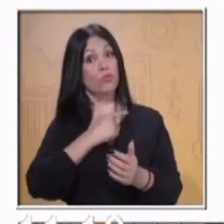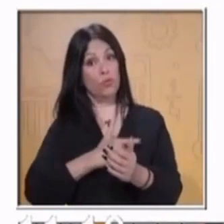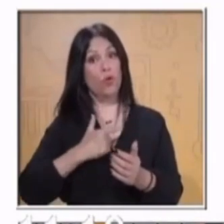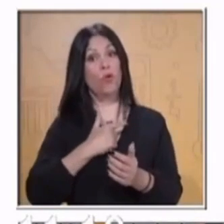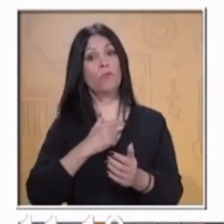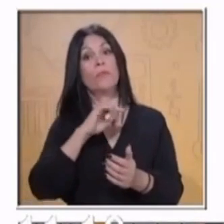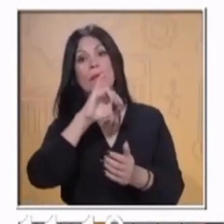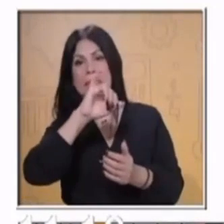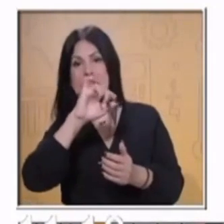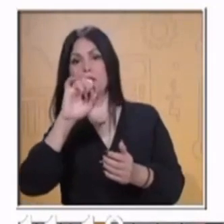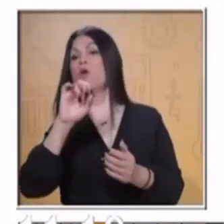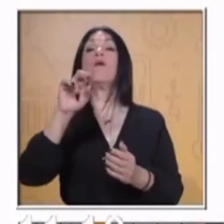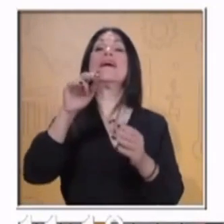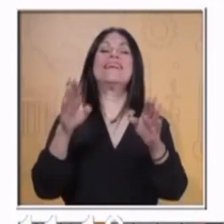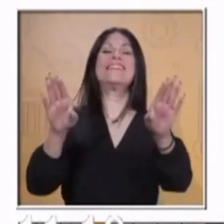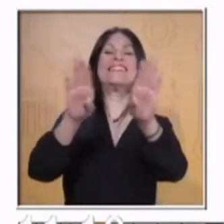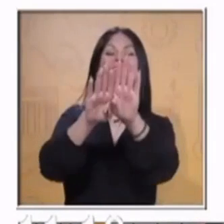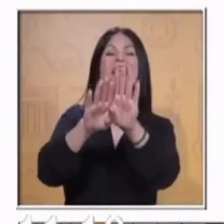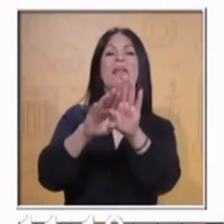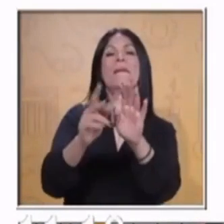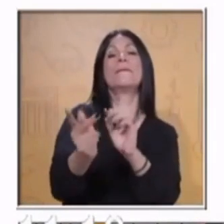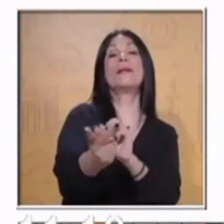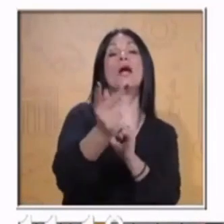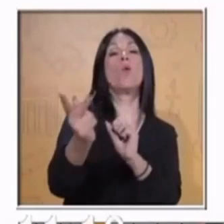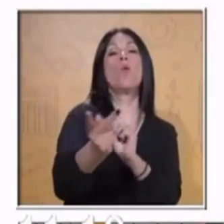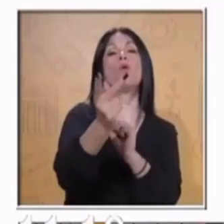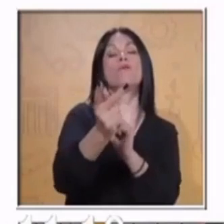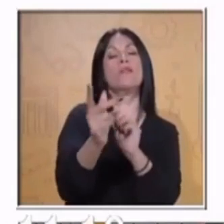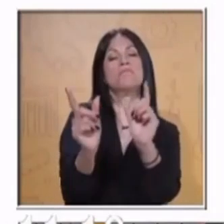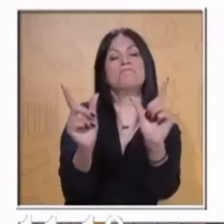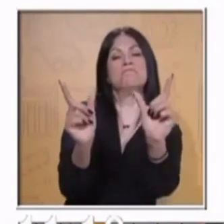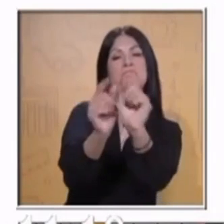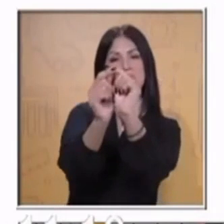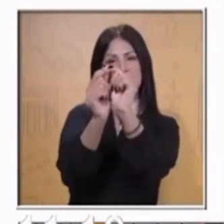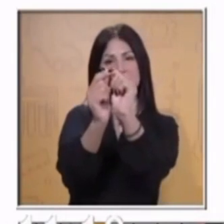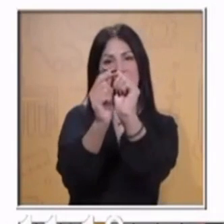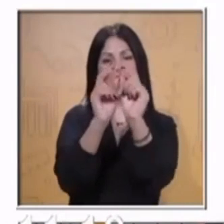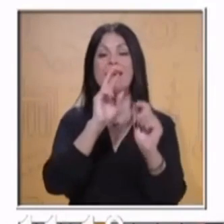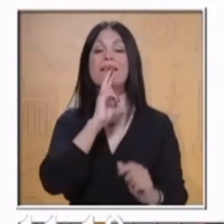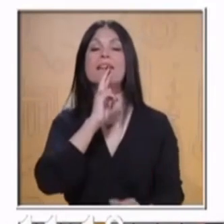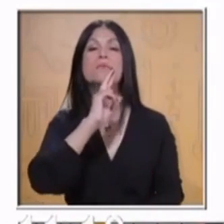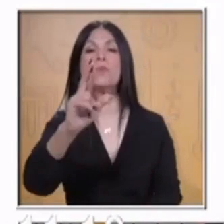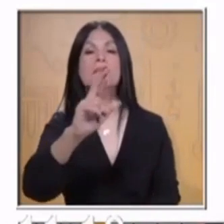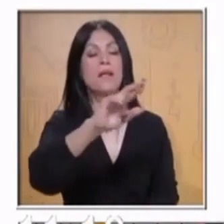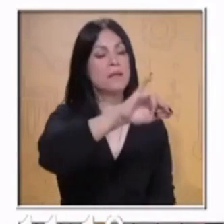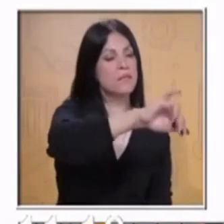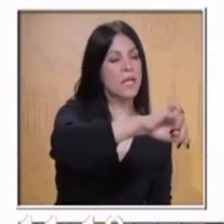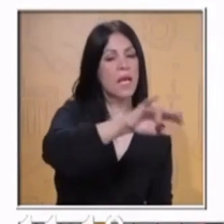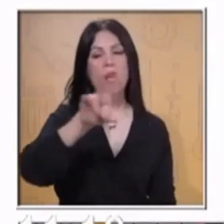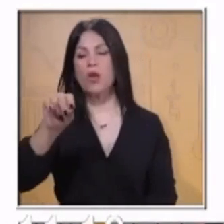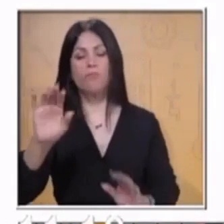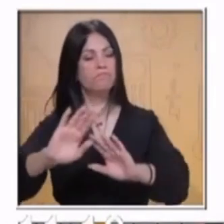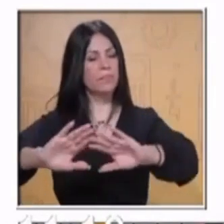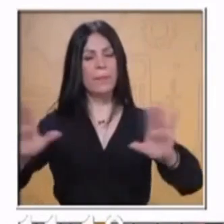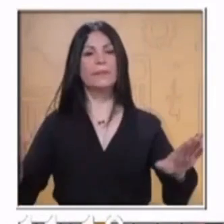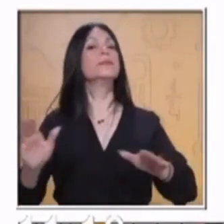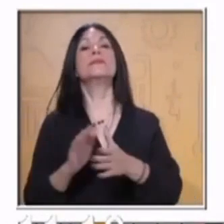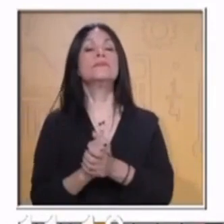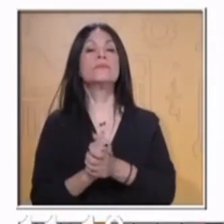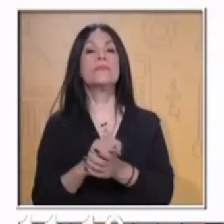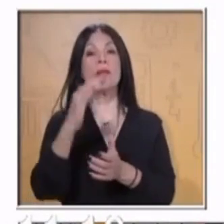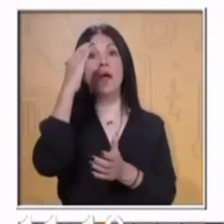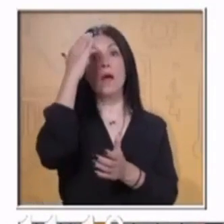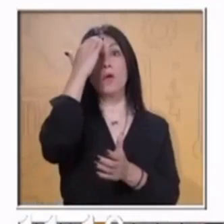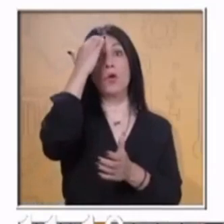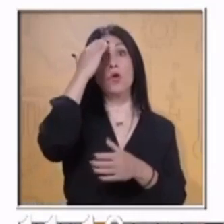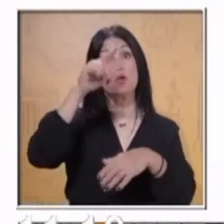cerrada. También se responde con un sí o con un no. Número cuatro. ¿Conoces más